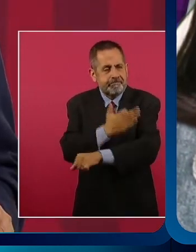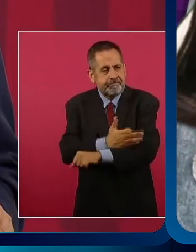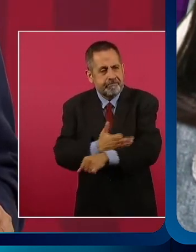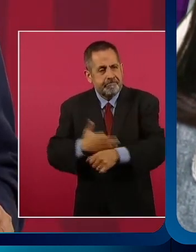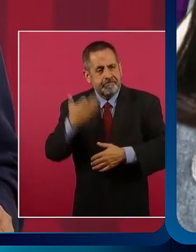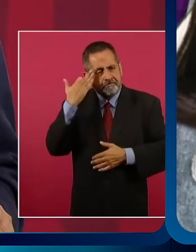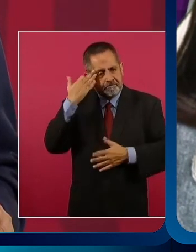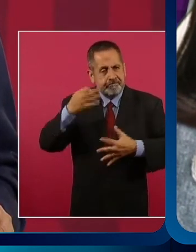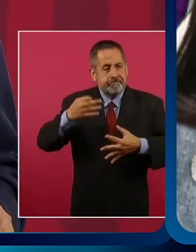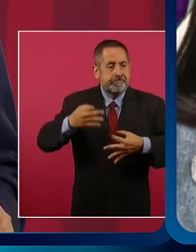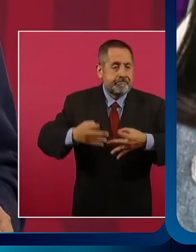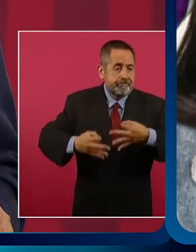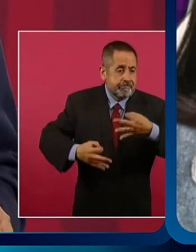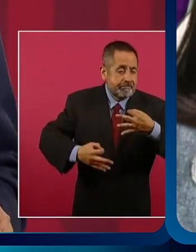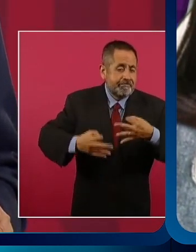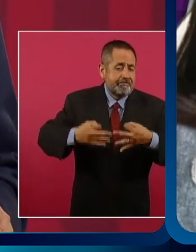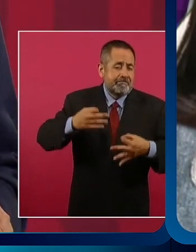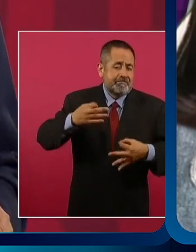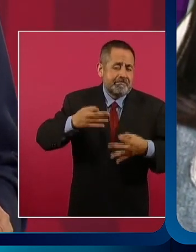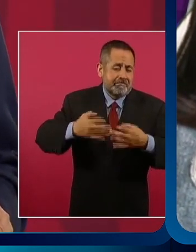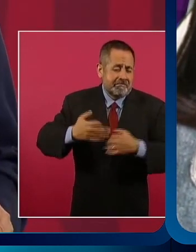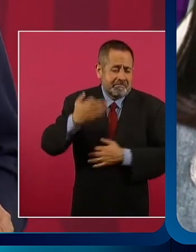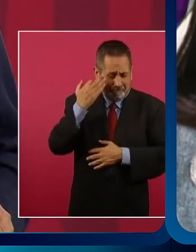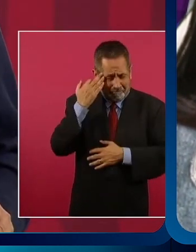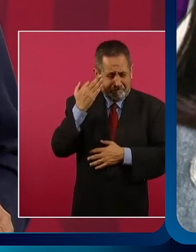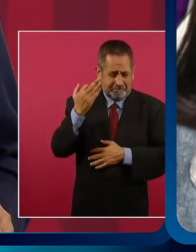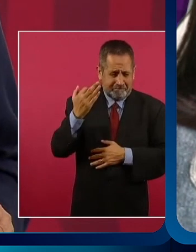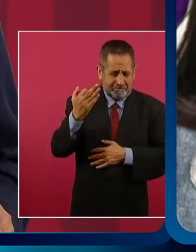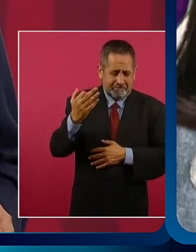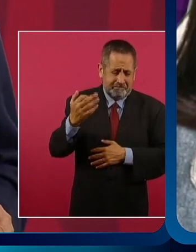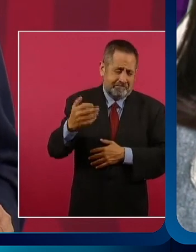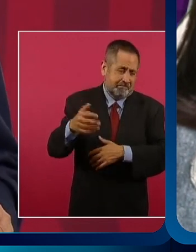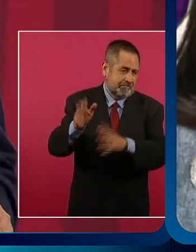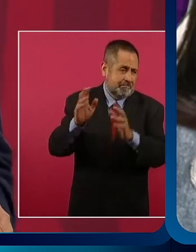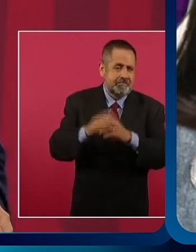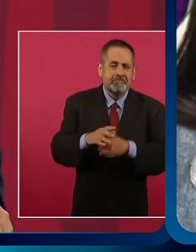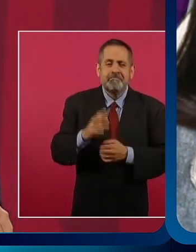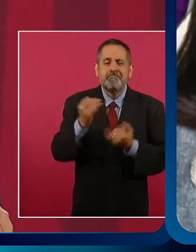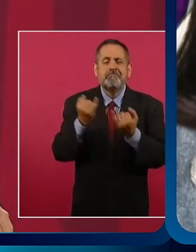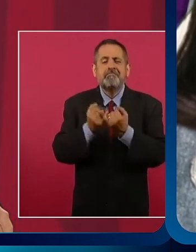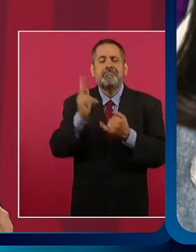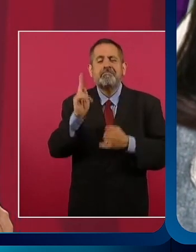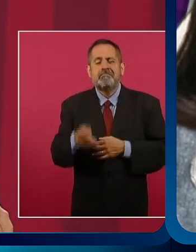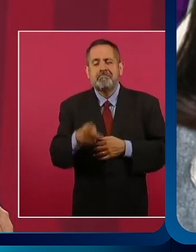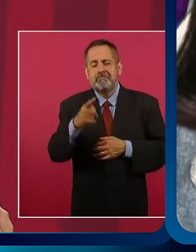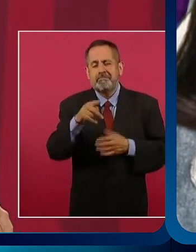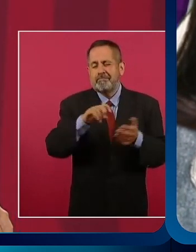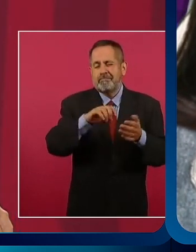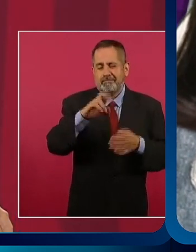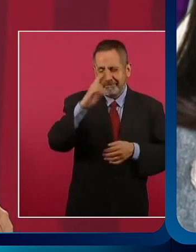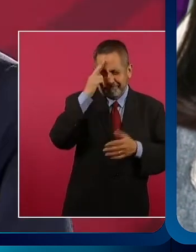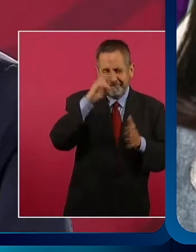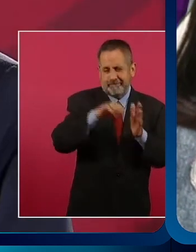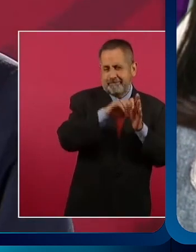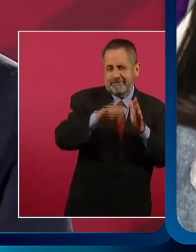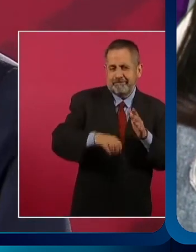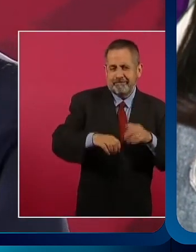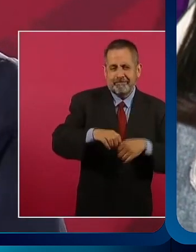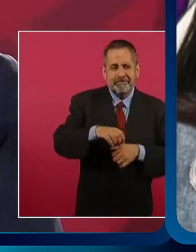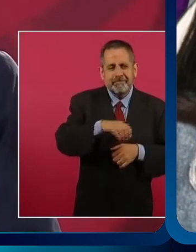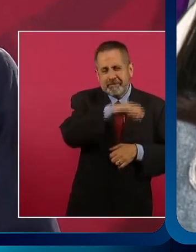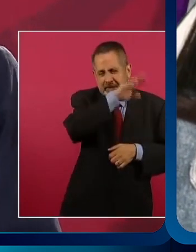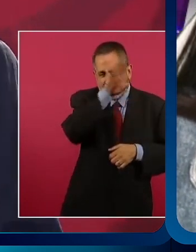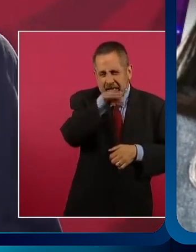Así como hablamos del elefante reumático y